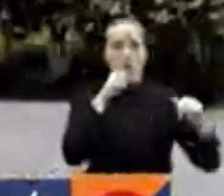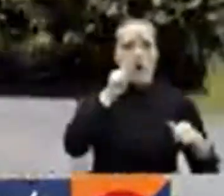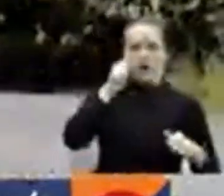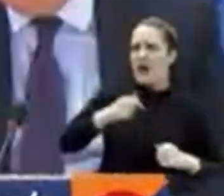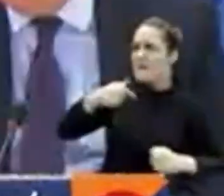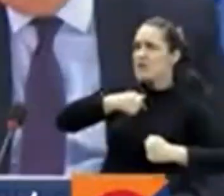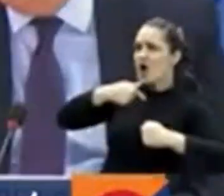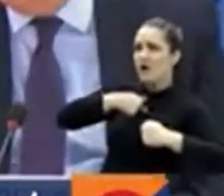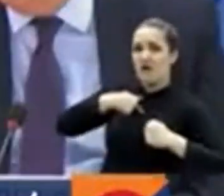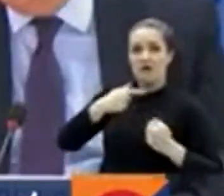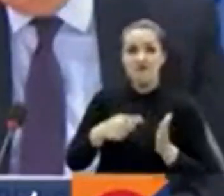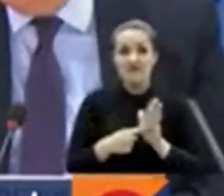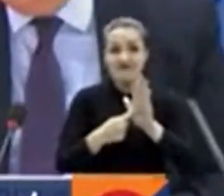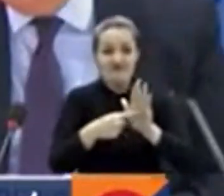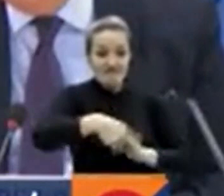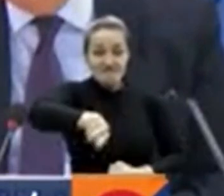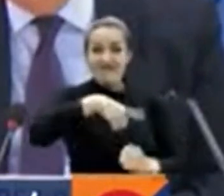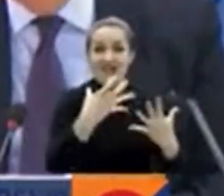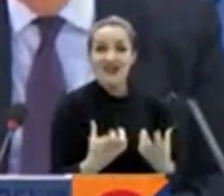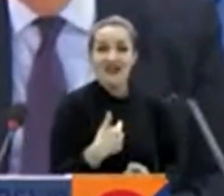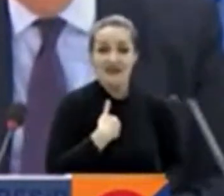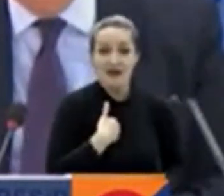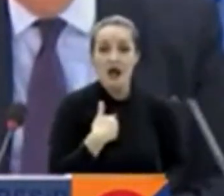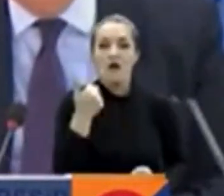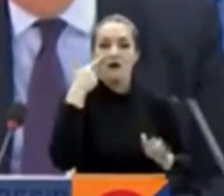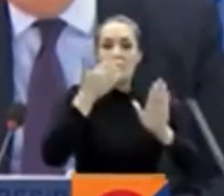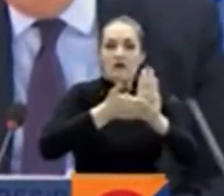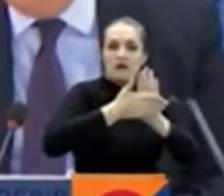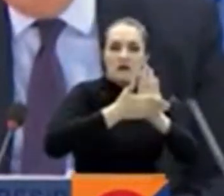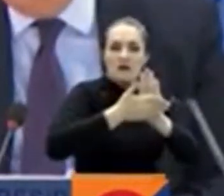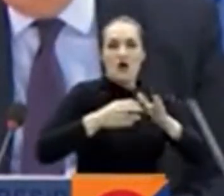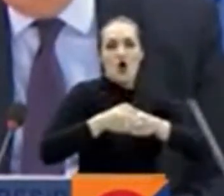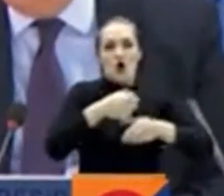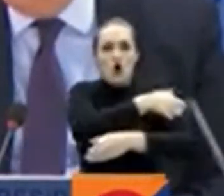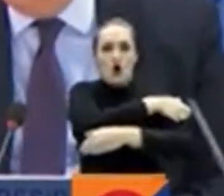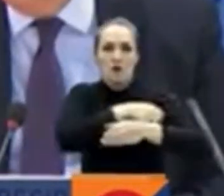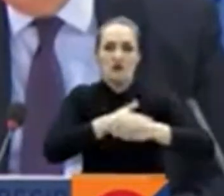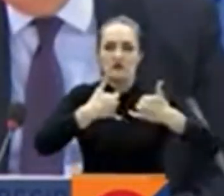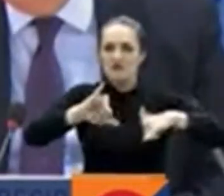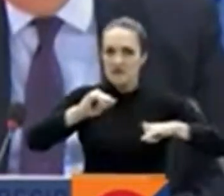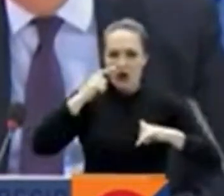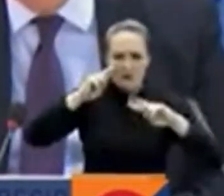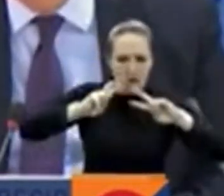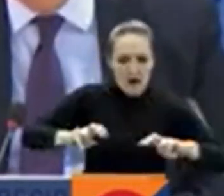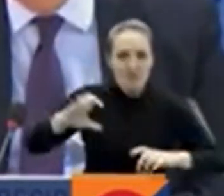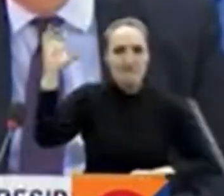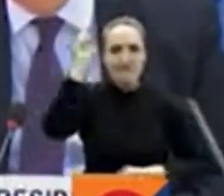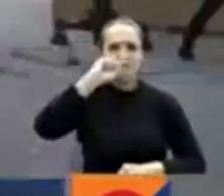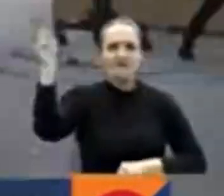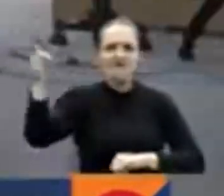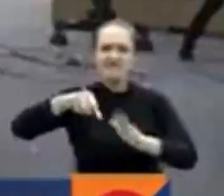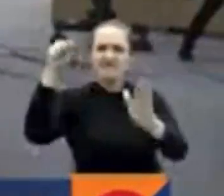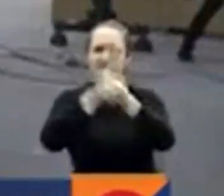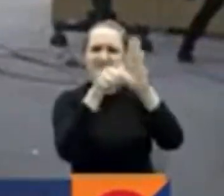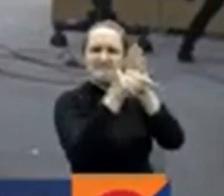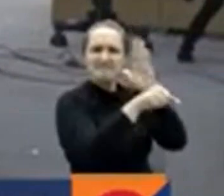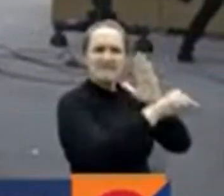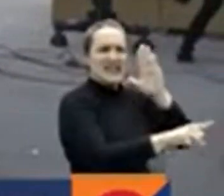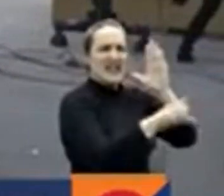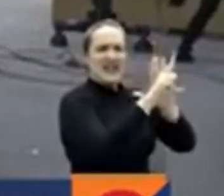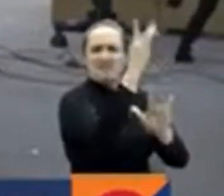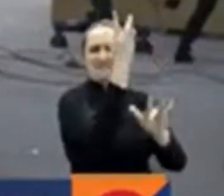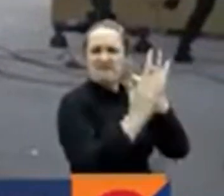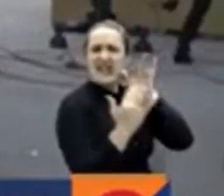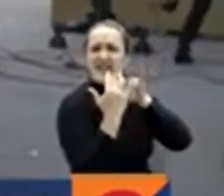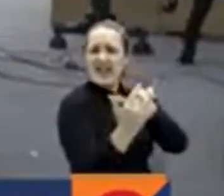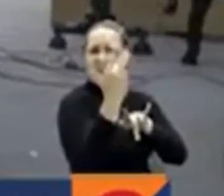se afirma esto. Basados en la evidencia reunida por la comisión se concluye que se han cometido crímenes de guerra en Ucrania. Es el inicio de